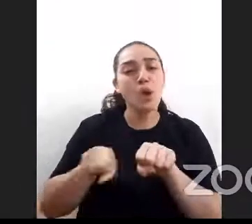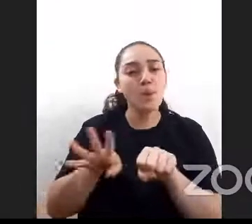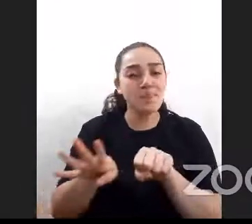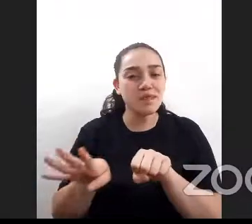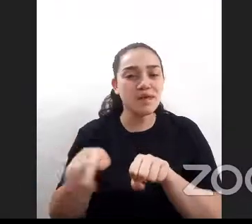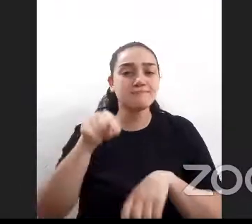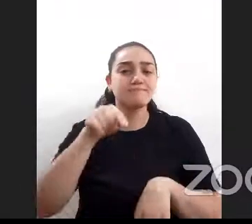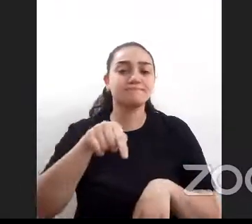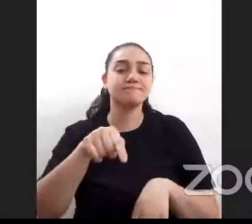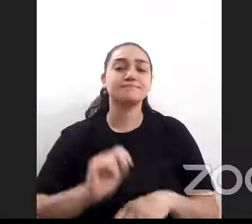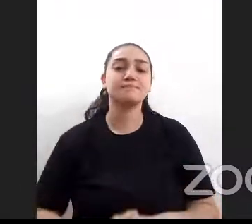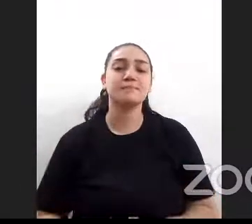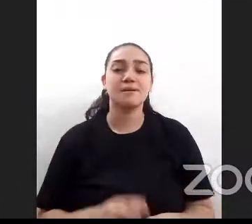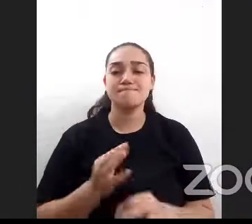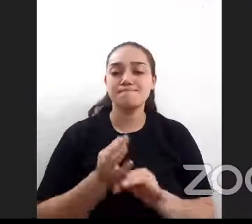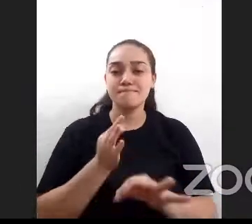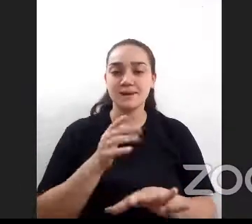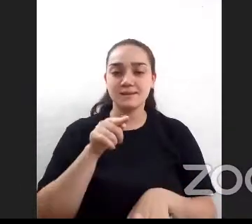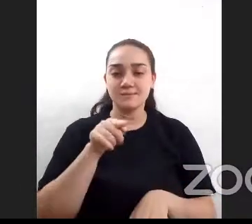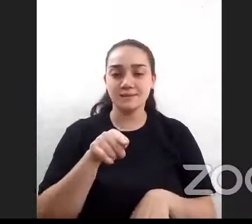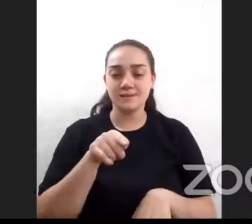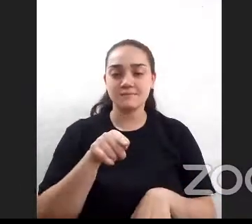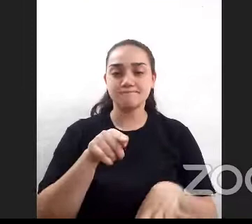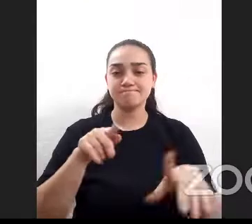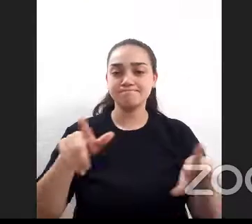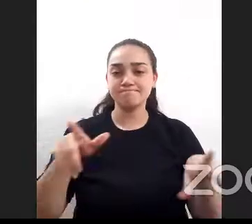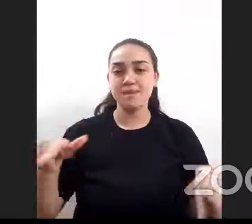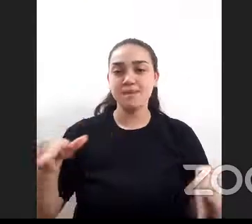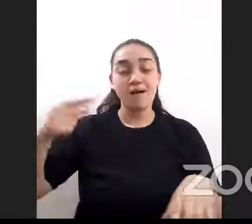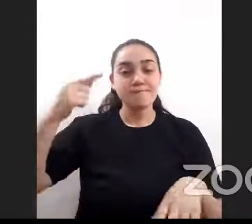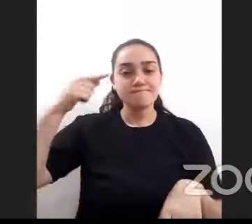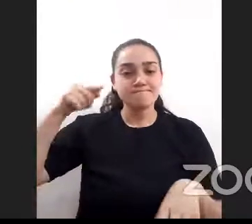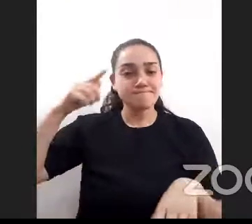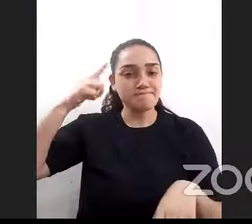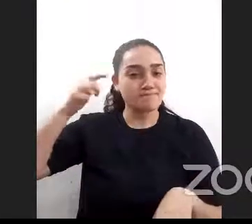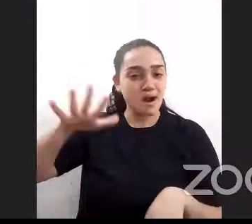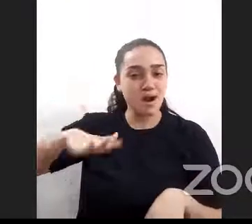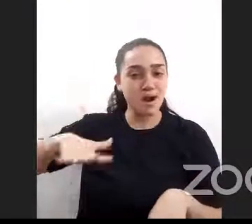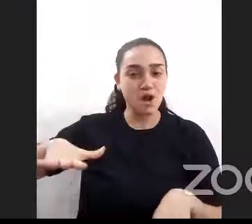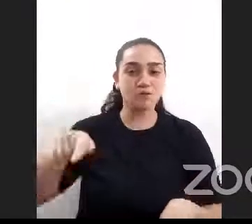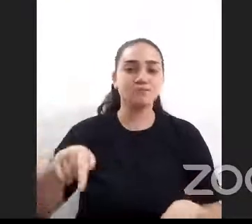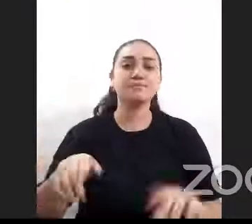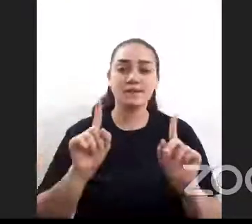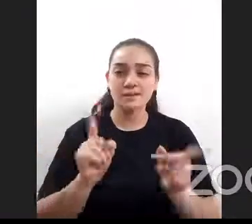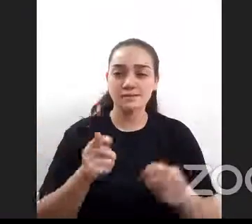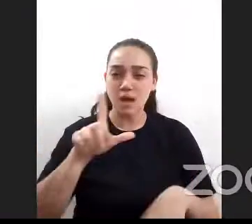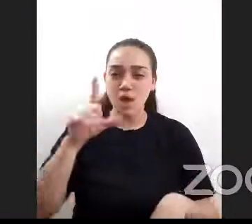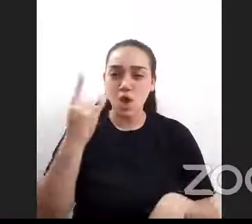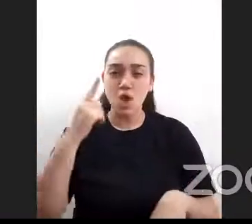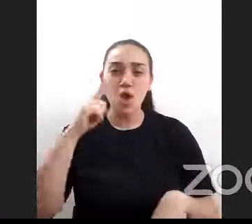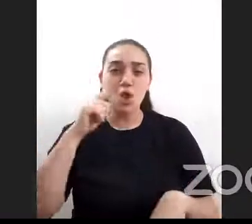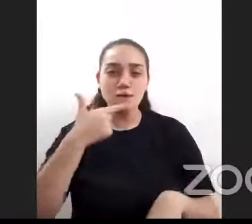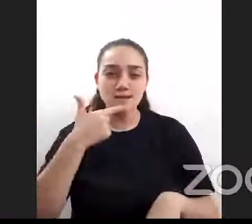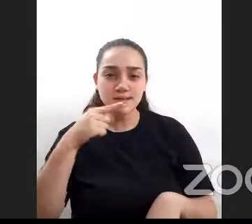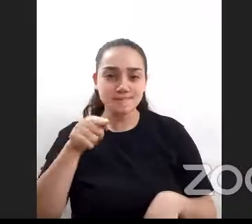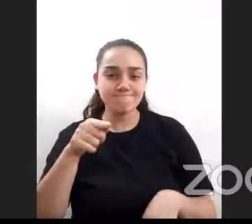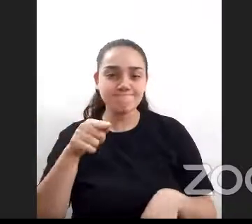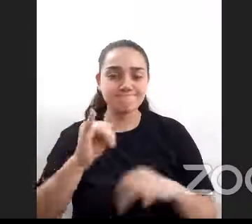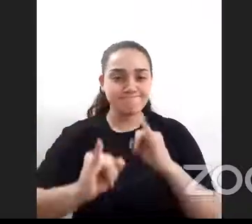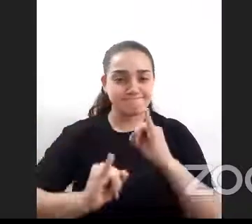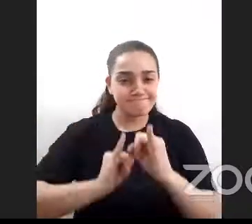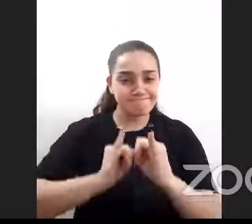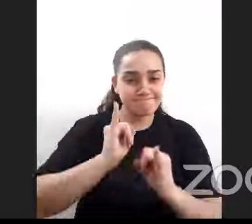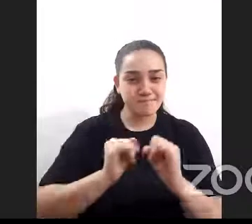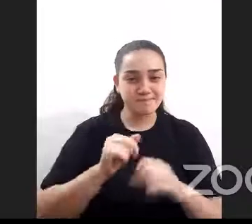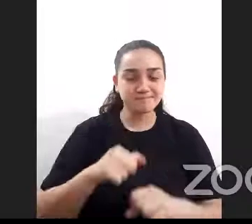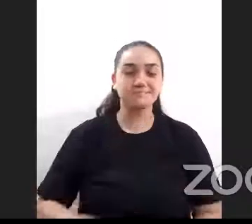específica para verticales del agro y también Luis sí era también para que Luis nos contara desde